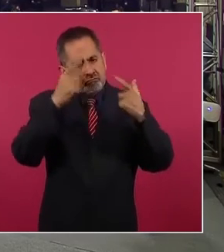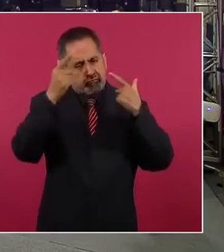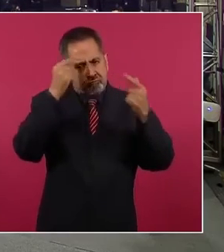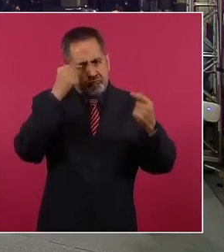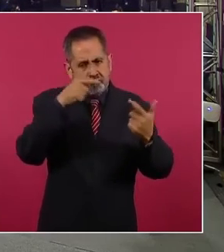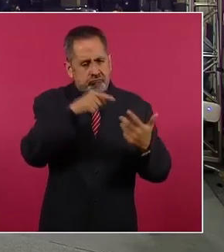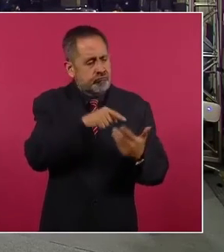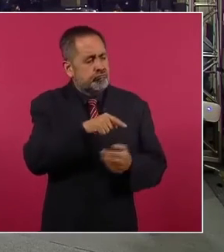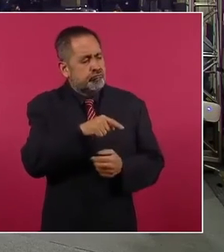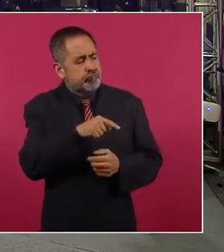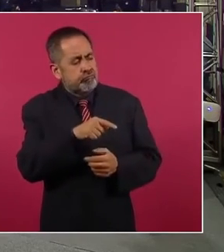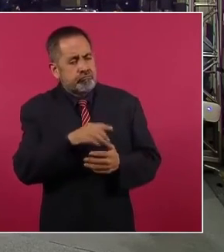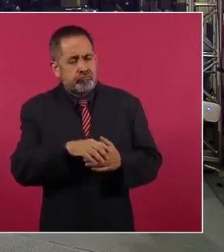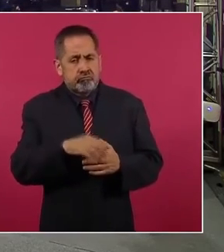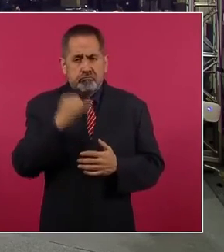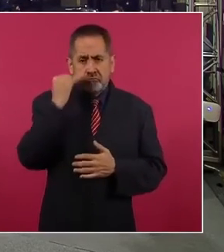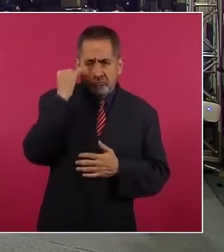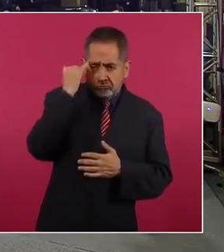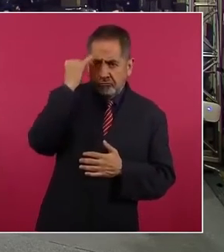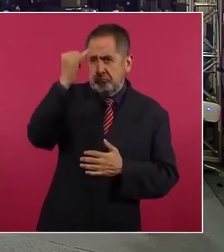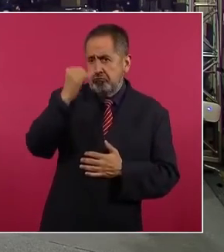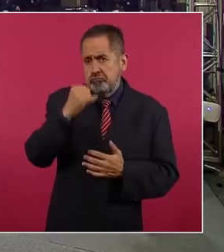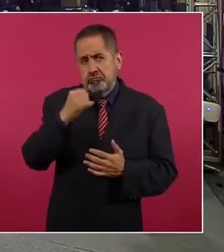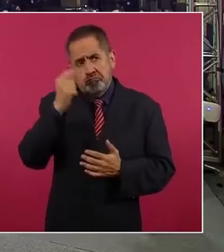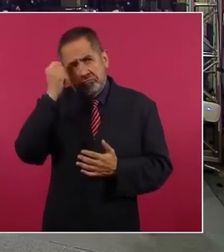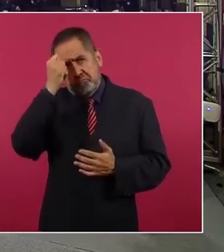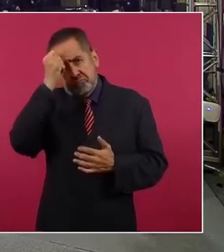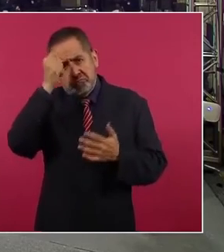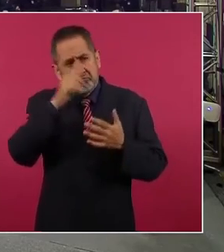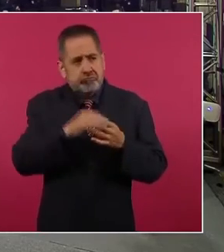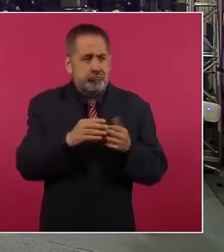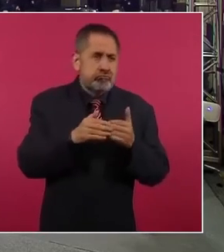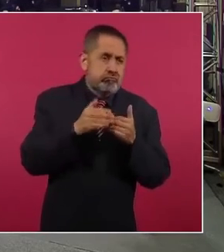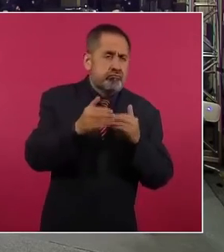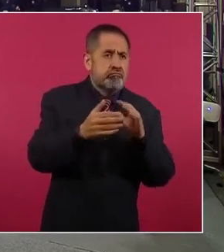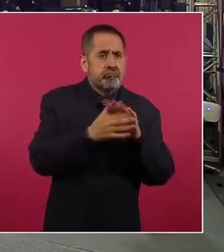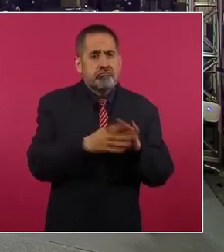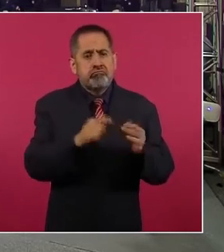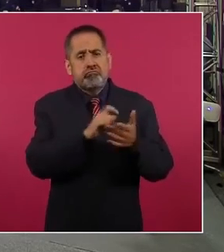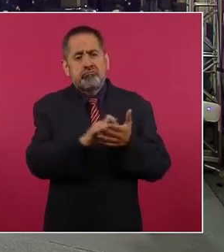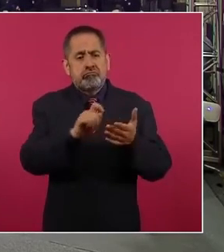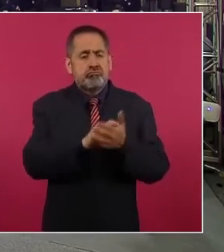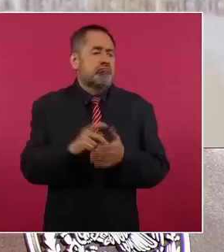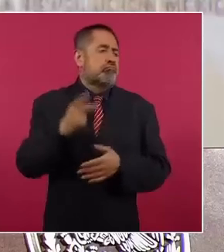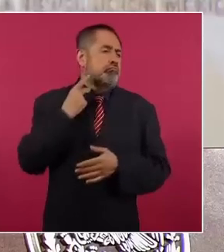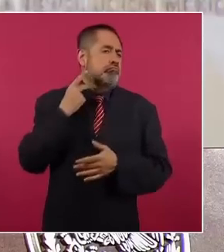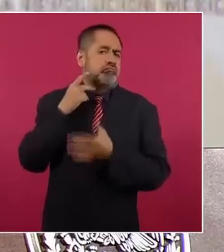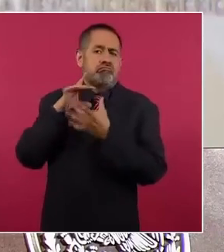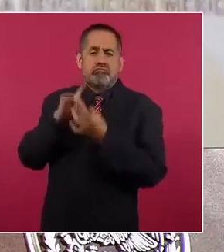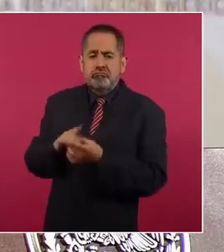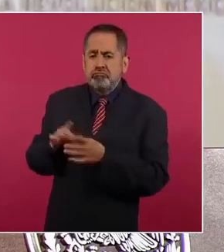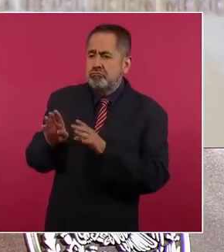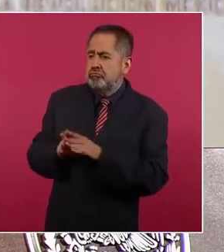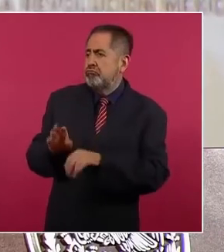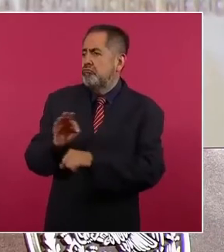Las teorías más avanzadas de políticas públicas